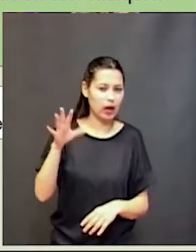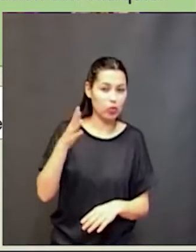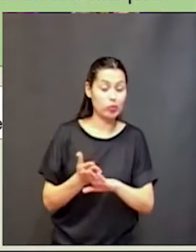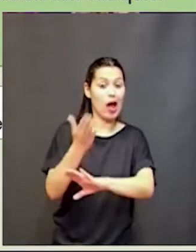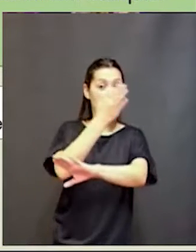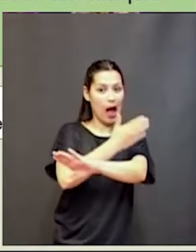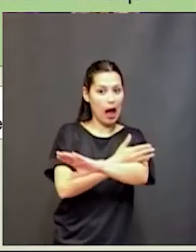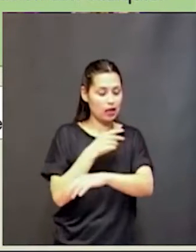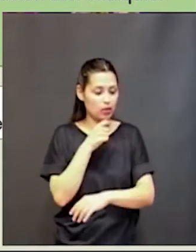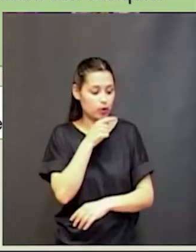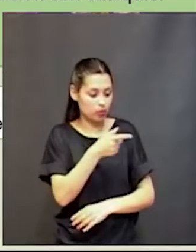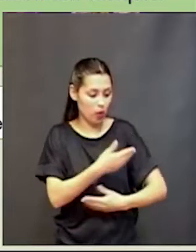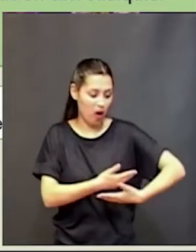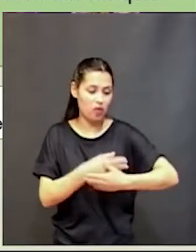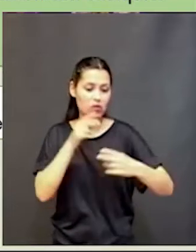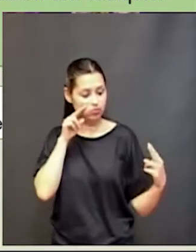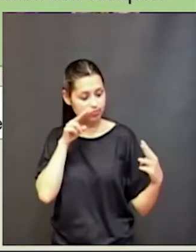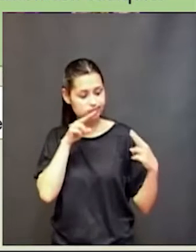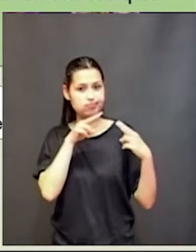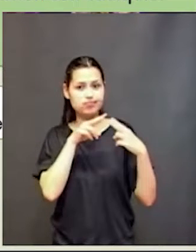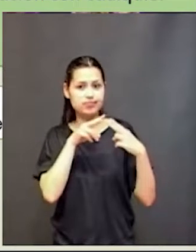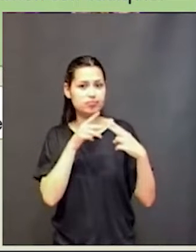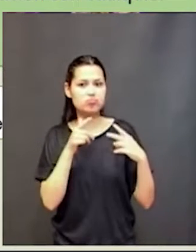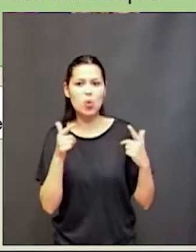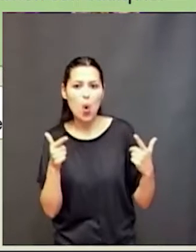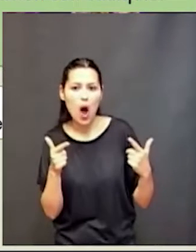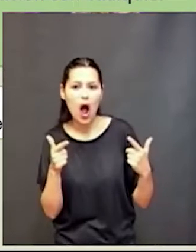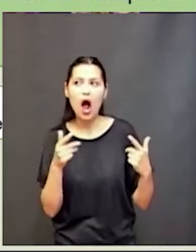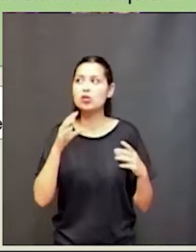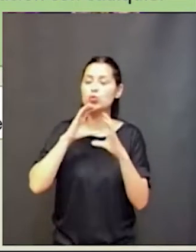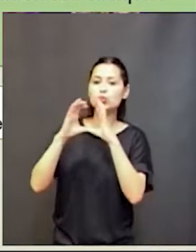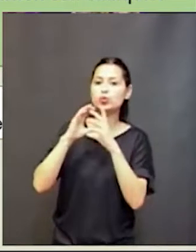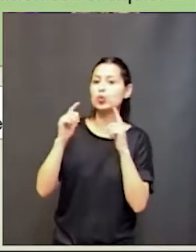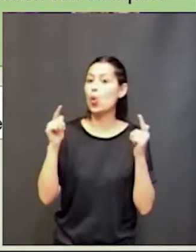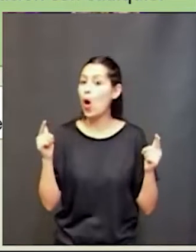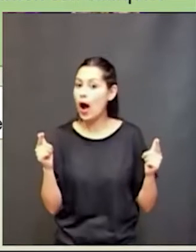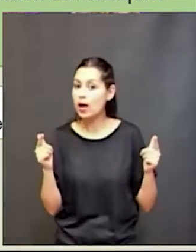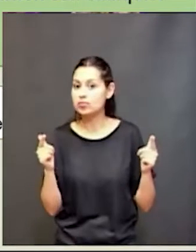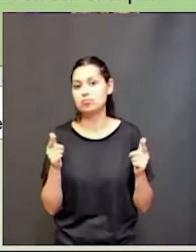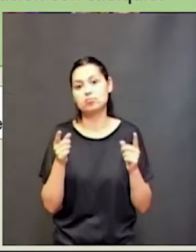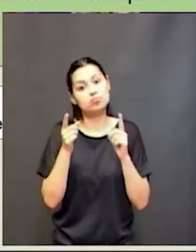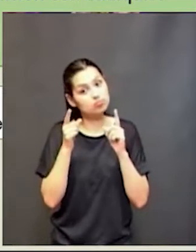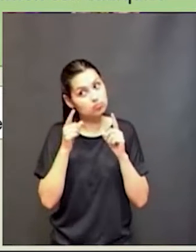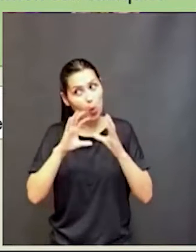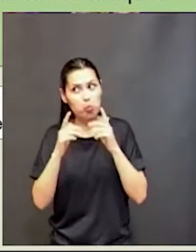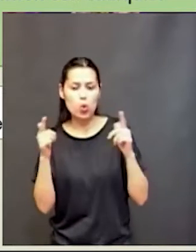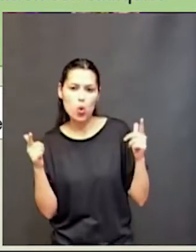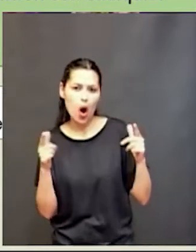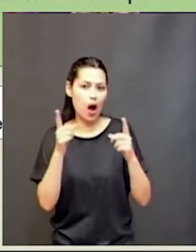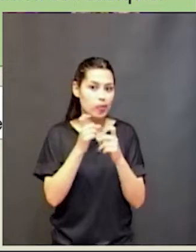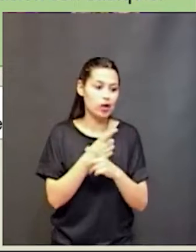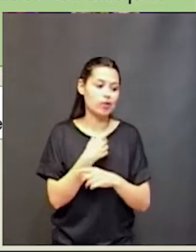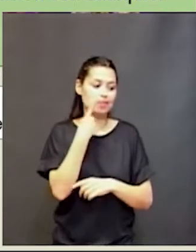nos mira a los ojos, no se comunica, tenemos capacidad para poder detectar un posible autismo, antes de los cinco